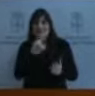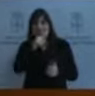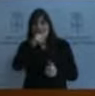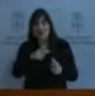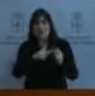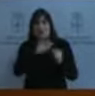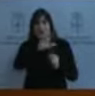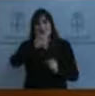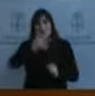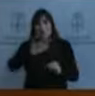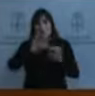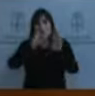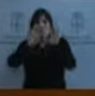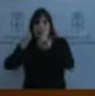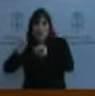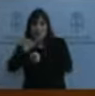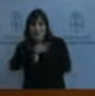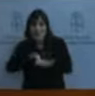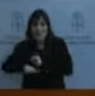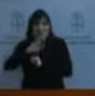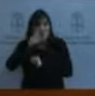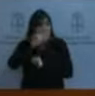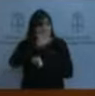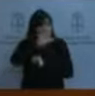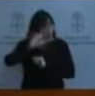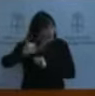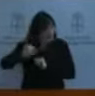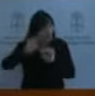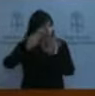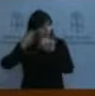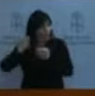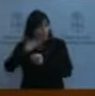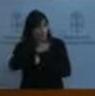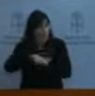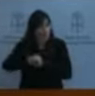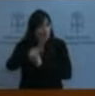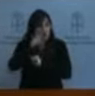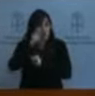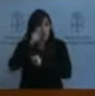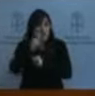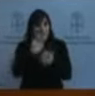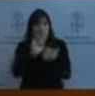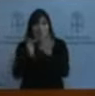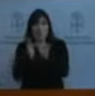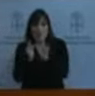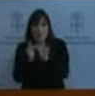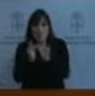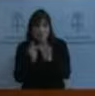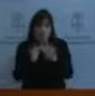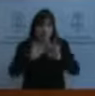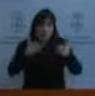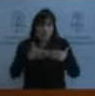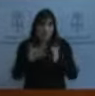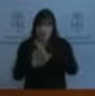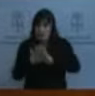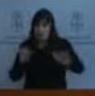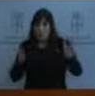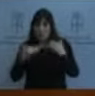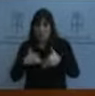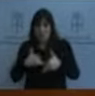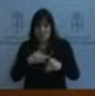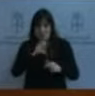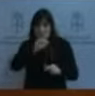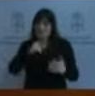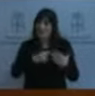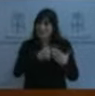sin conectividad por banda ancha, año 2016, y que esto afecta a